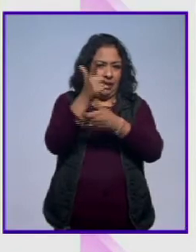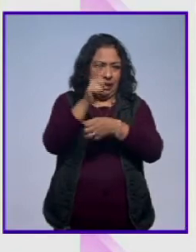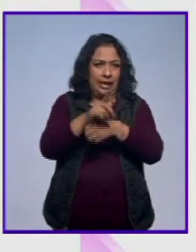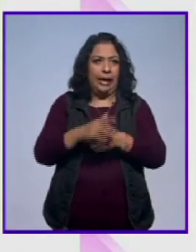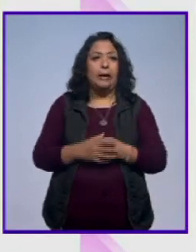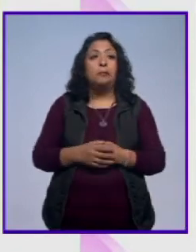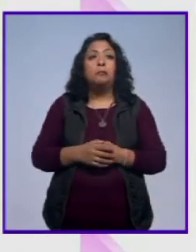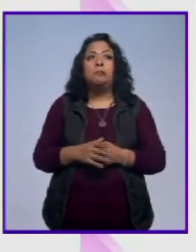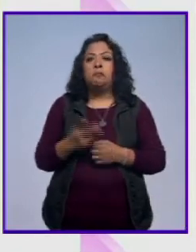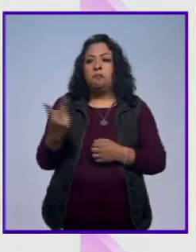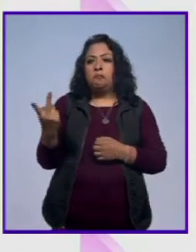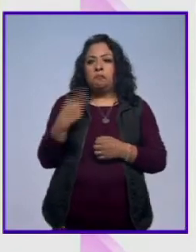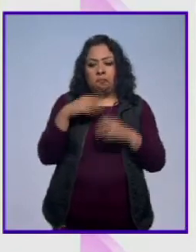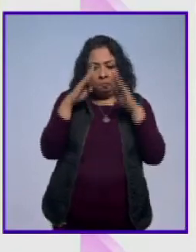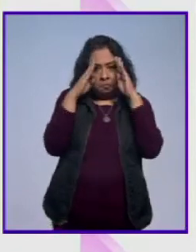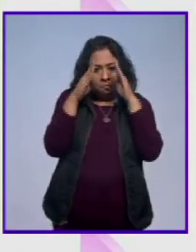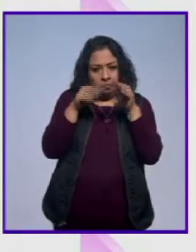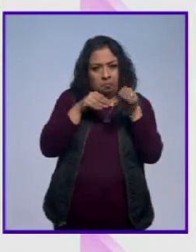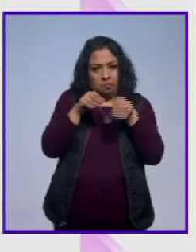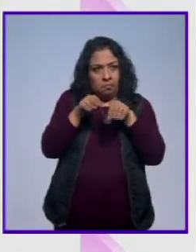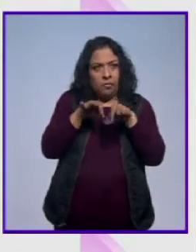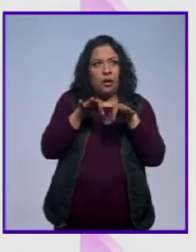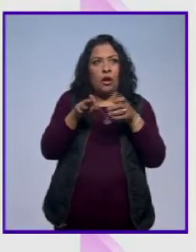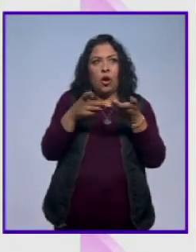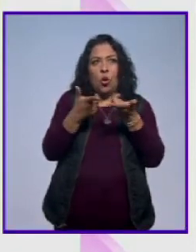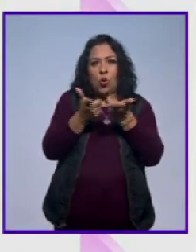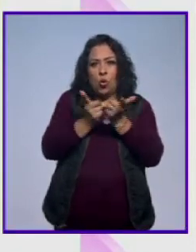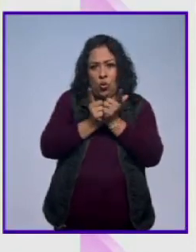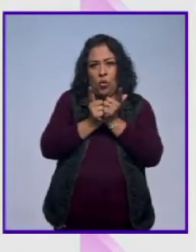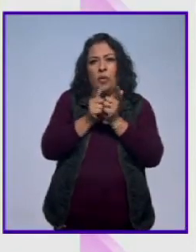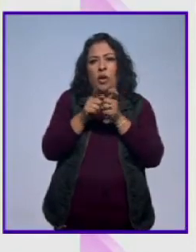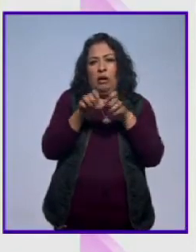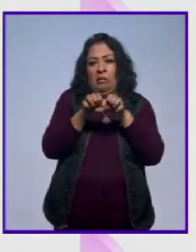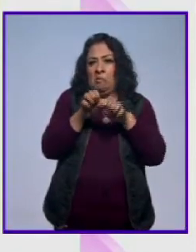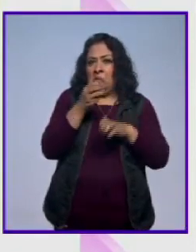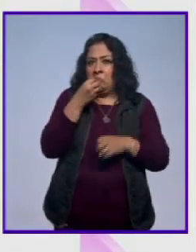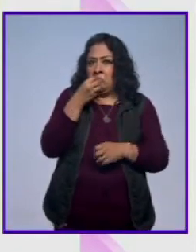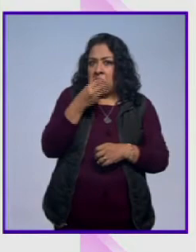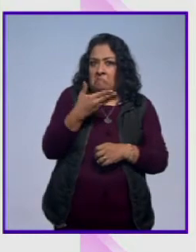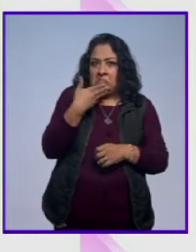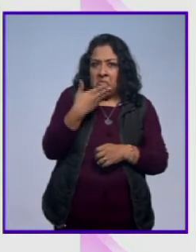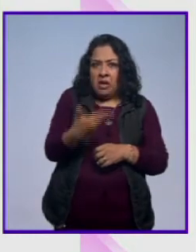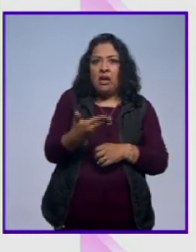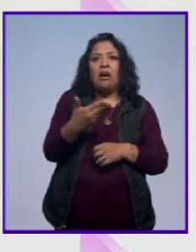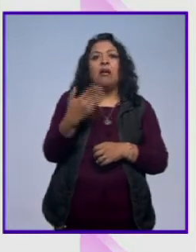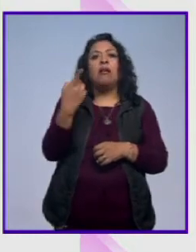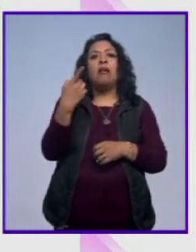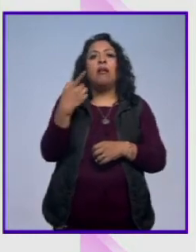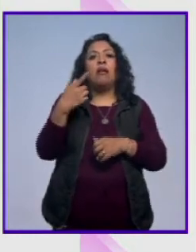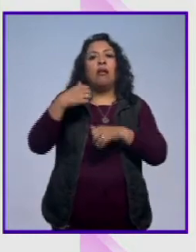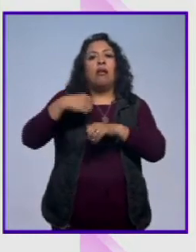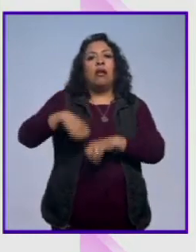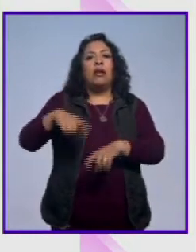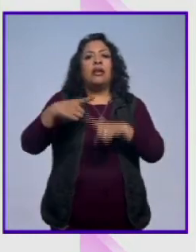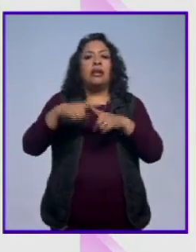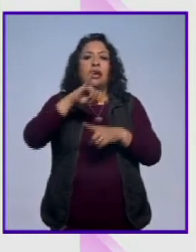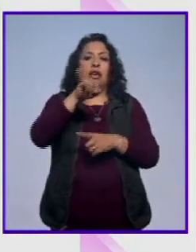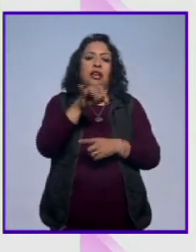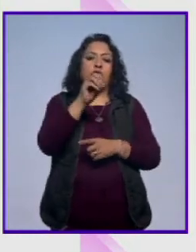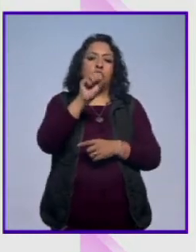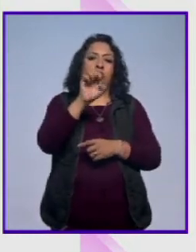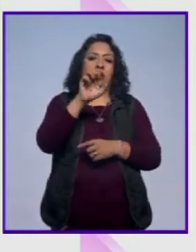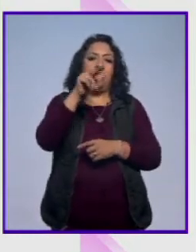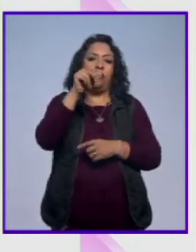nos dimos a la tarea de trabajar con su equipo un estupendo equipo comandado por José Antonio Valdés